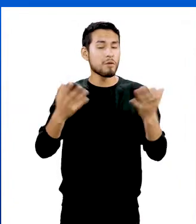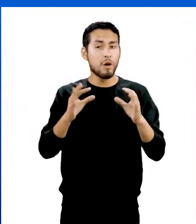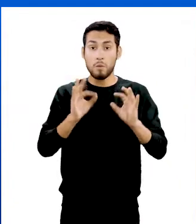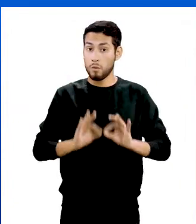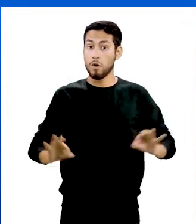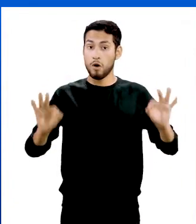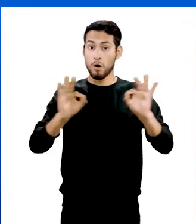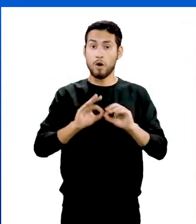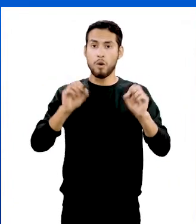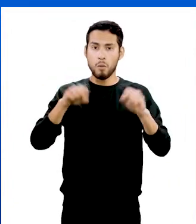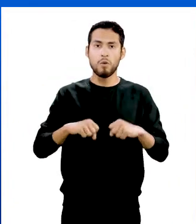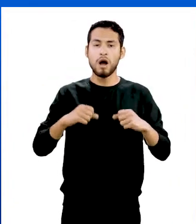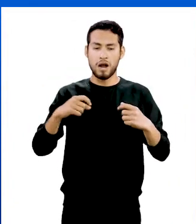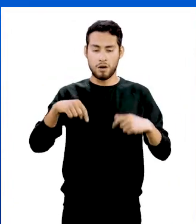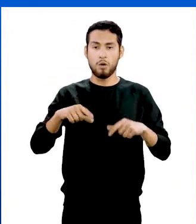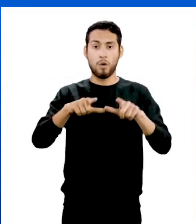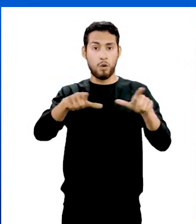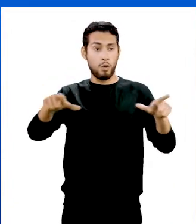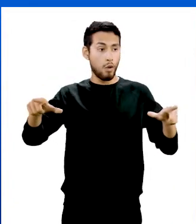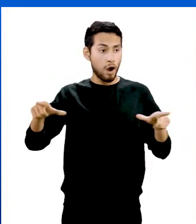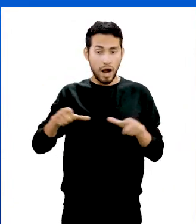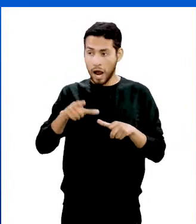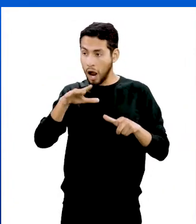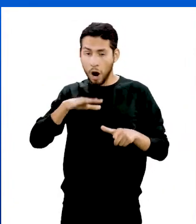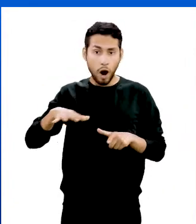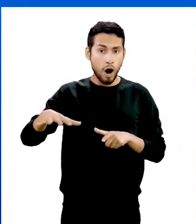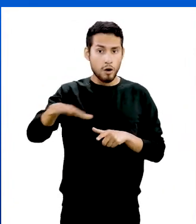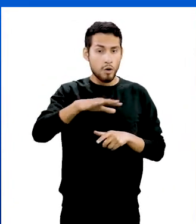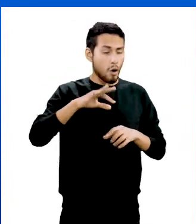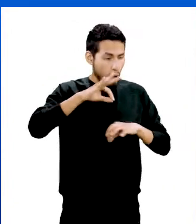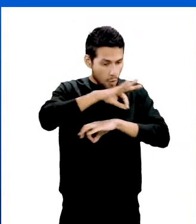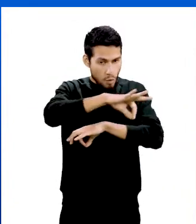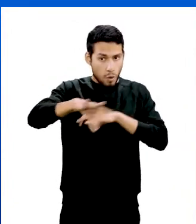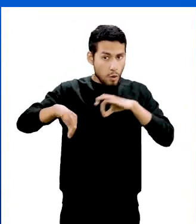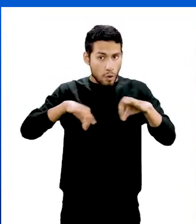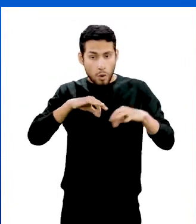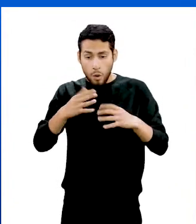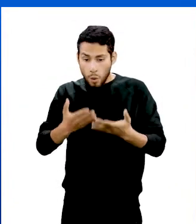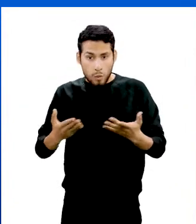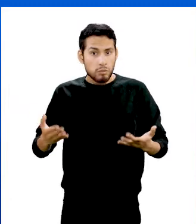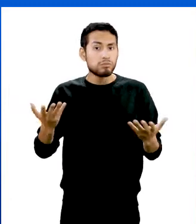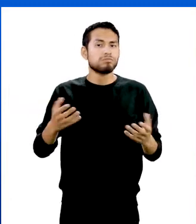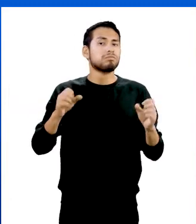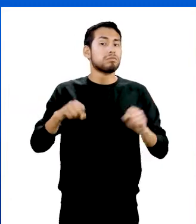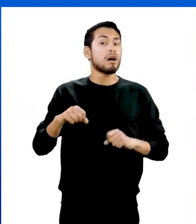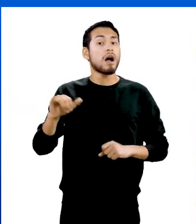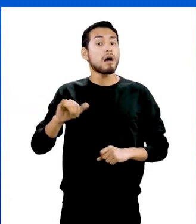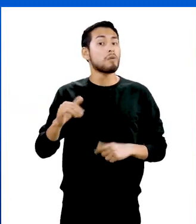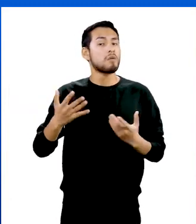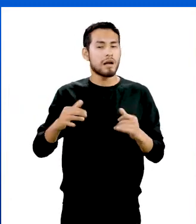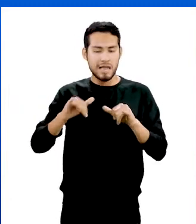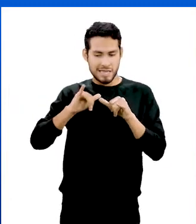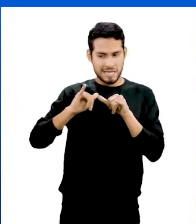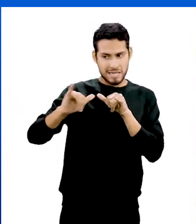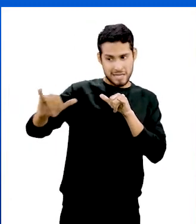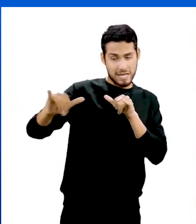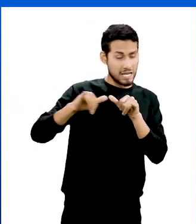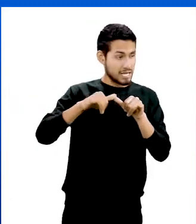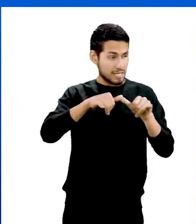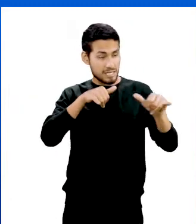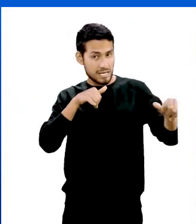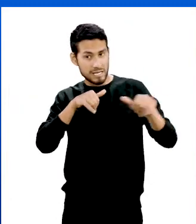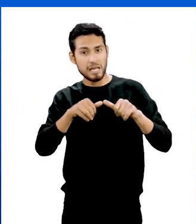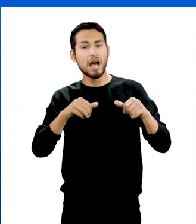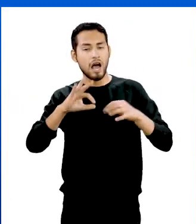importante para poder desenvolverte en el espacio, para calcular medidas de objetos y en algunos casos también